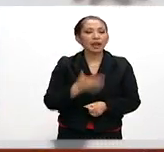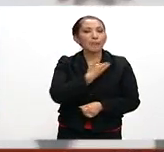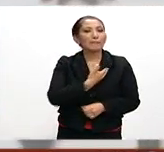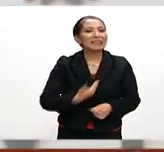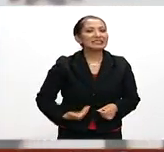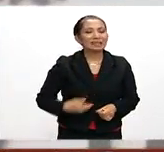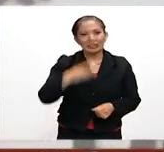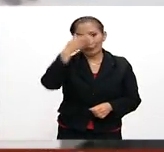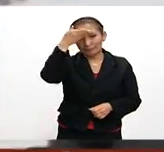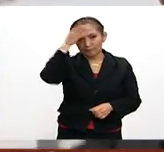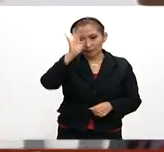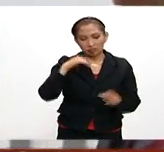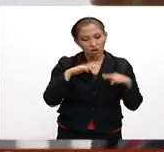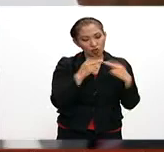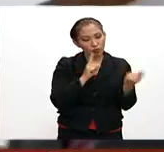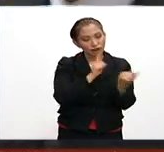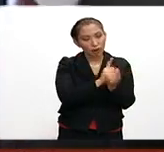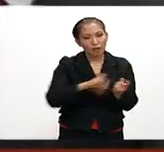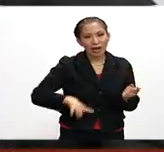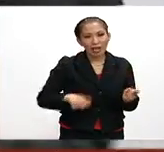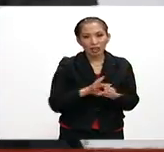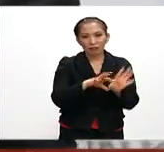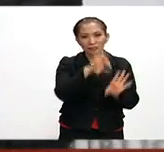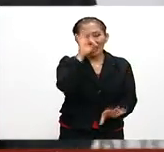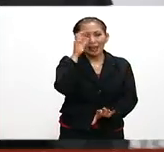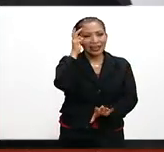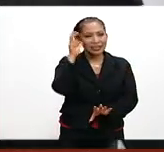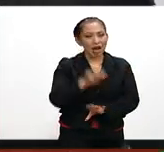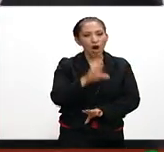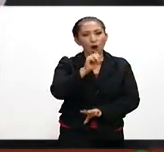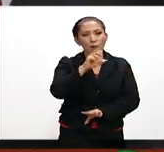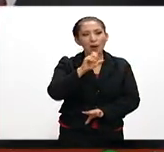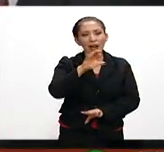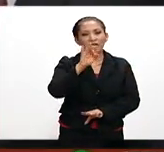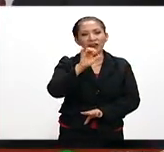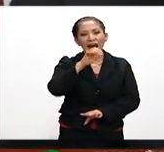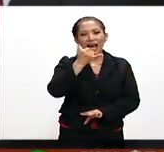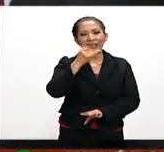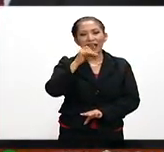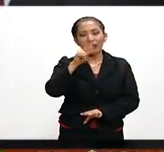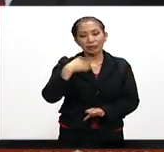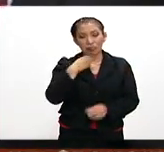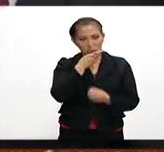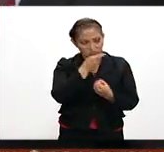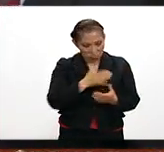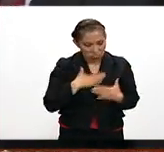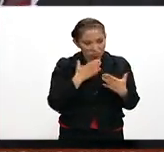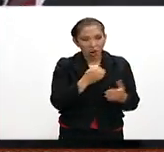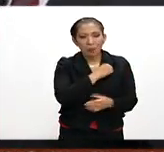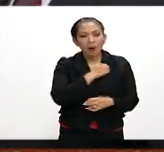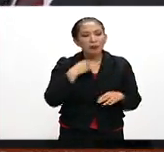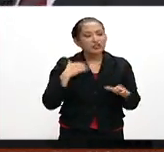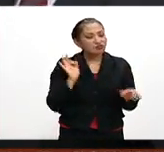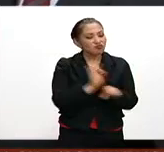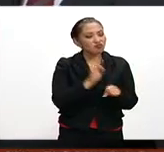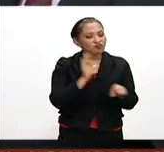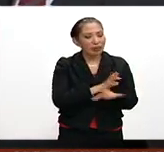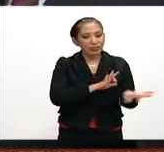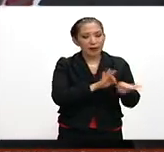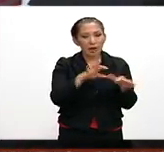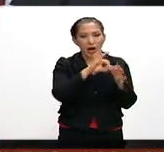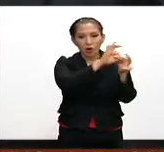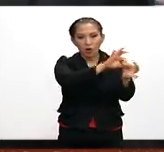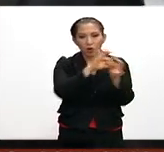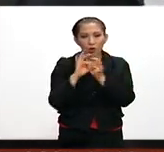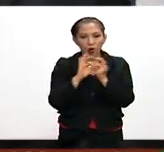presidente Enrique Peña Nieto se reunió con el gobernador electo de Hidalgo, Omar Fayad, a quien le manifestó su compromiso de fortalecer el trabajo